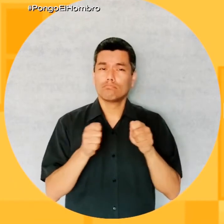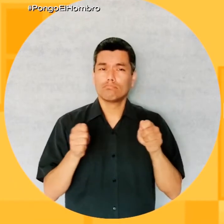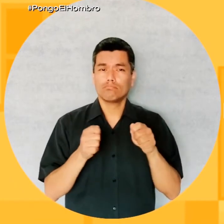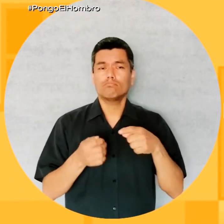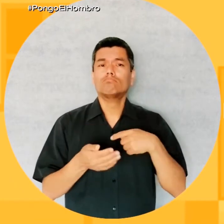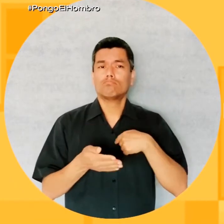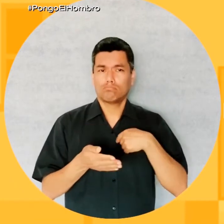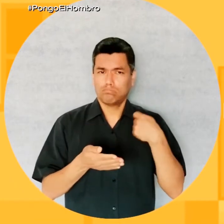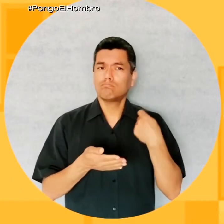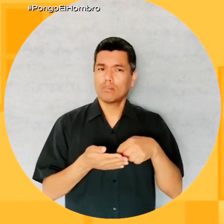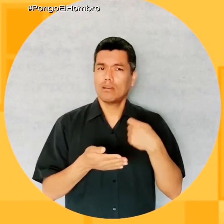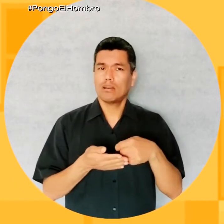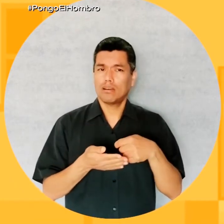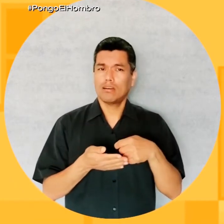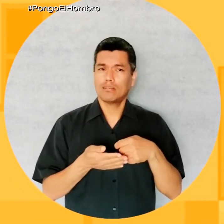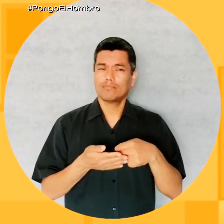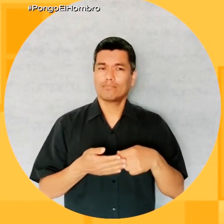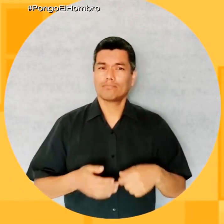Pagaré con efectivo.